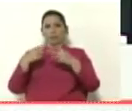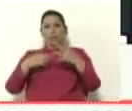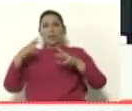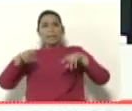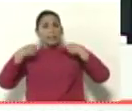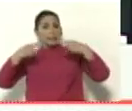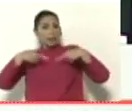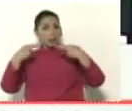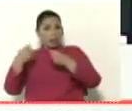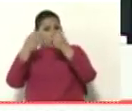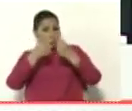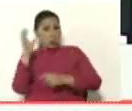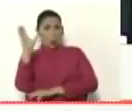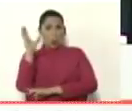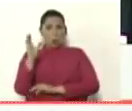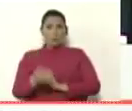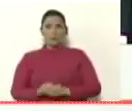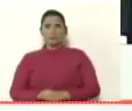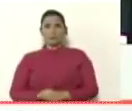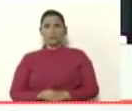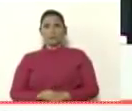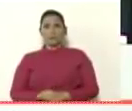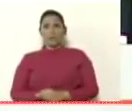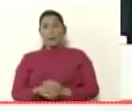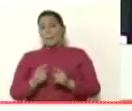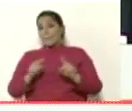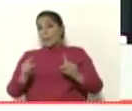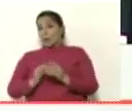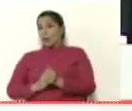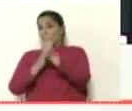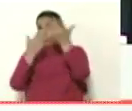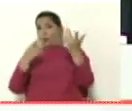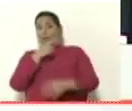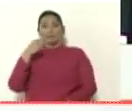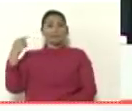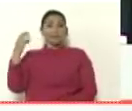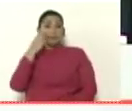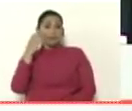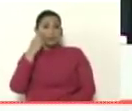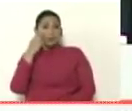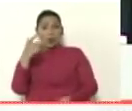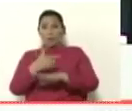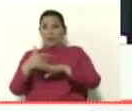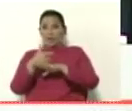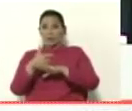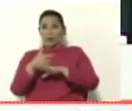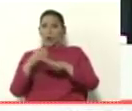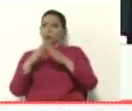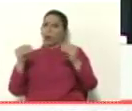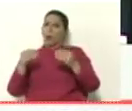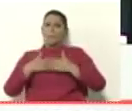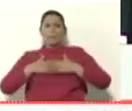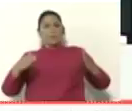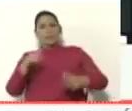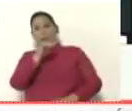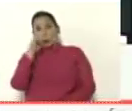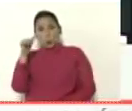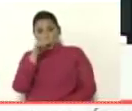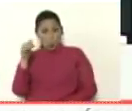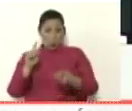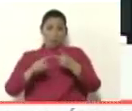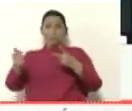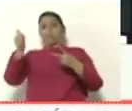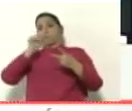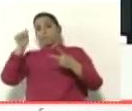costosos allá en Colombia porque como son los héroes del gobierno de Duque todo se les permite se les permite la droga se les permite el